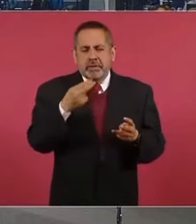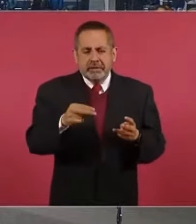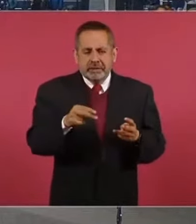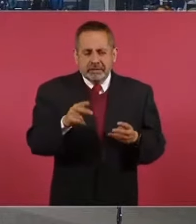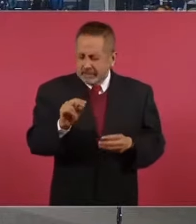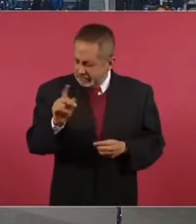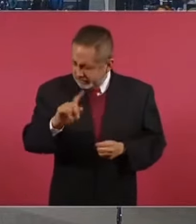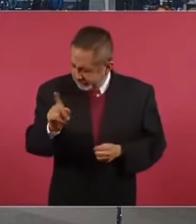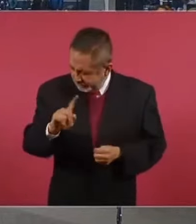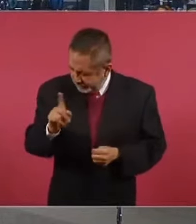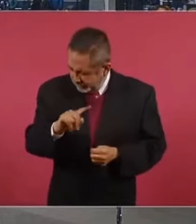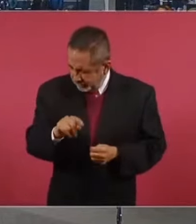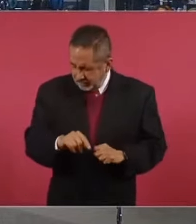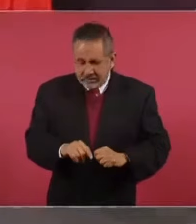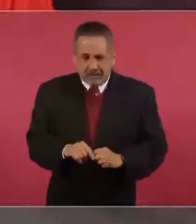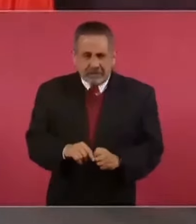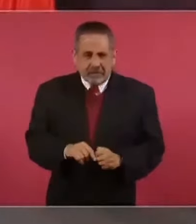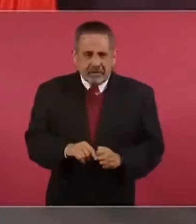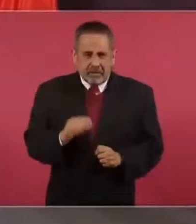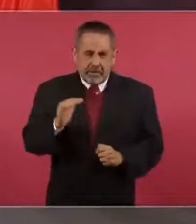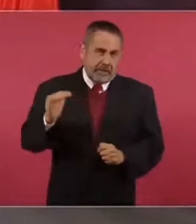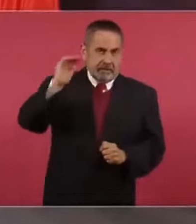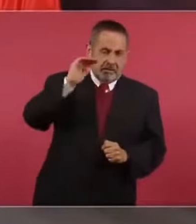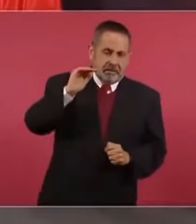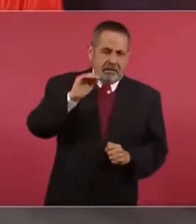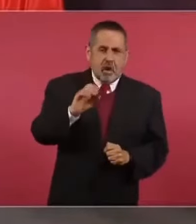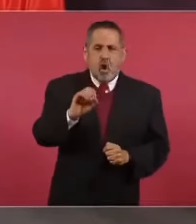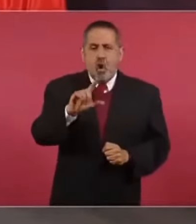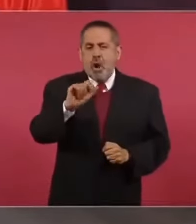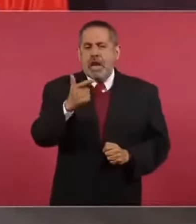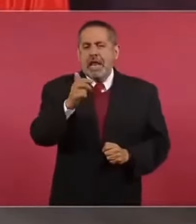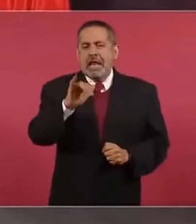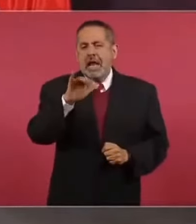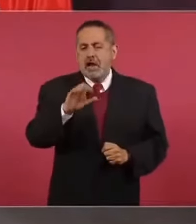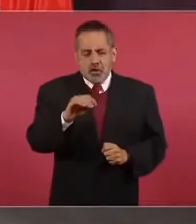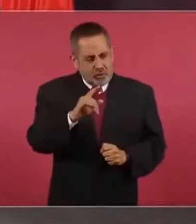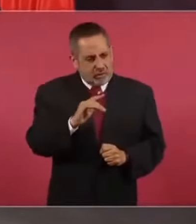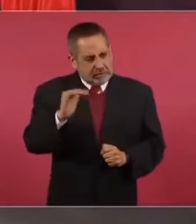No. Olegario. Más para arriba. Olegario. Olegario.